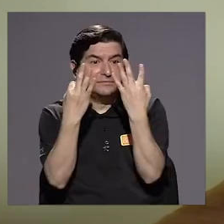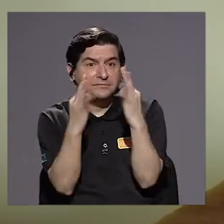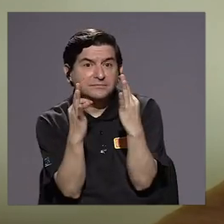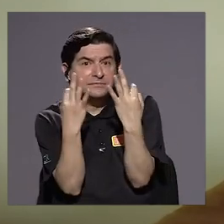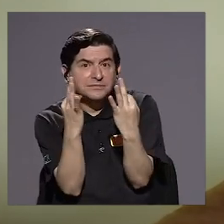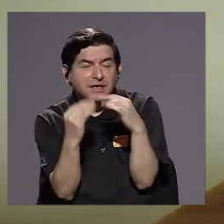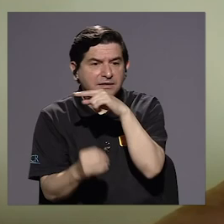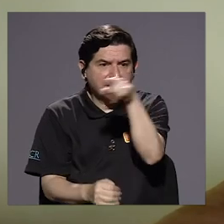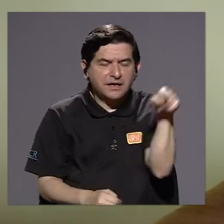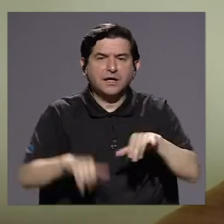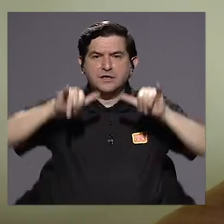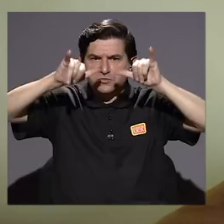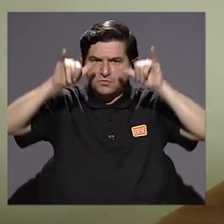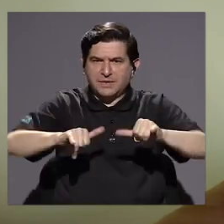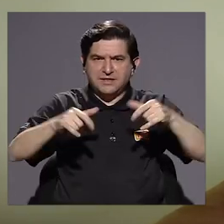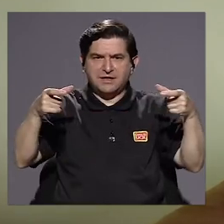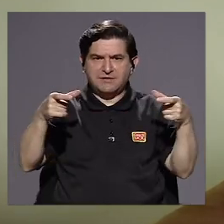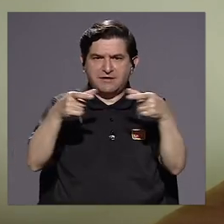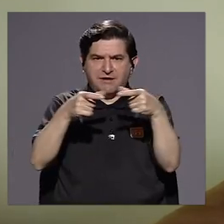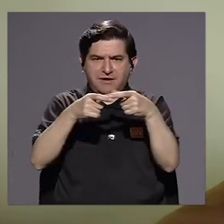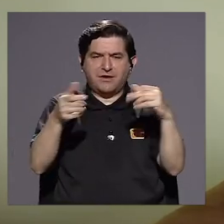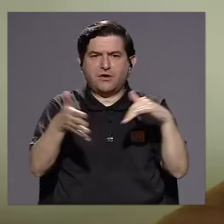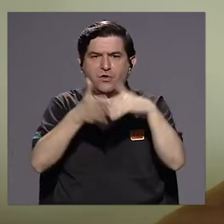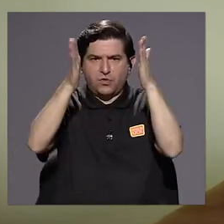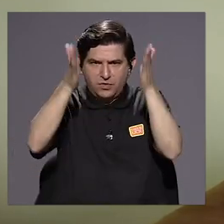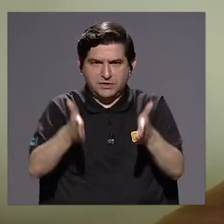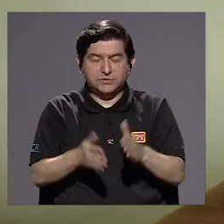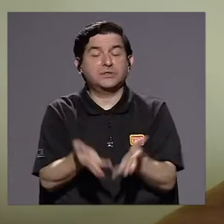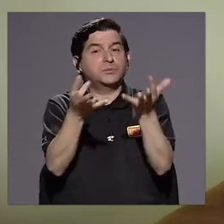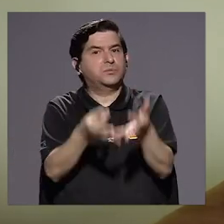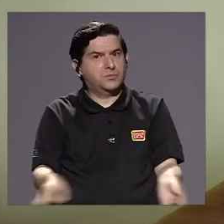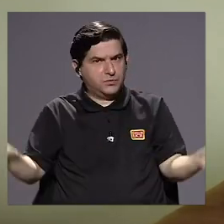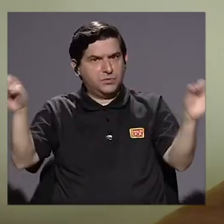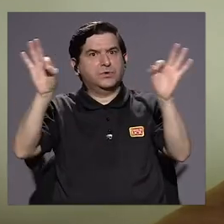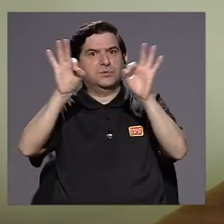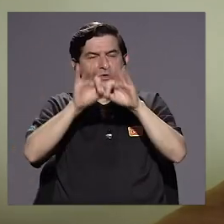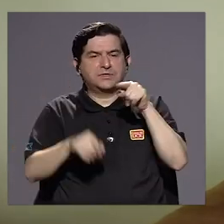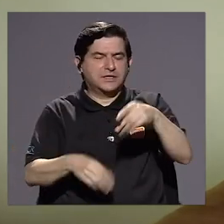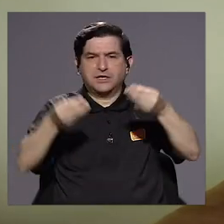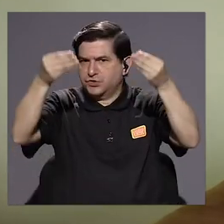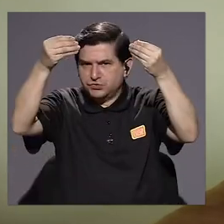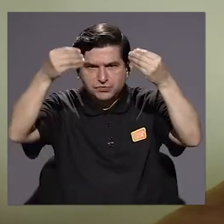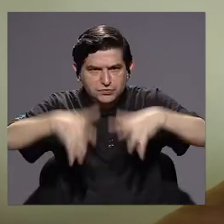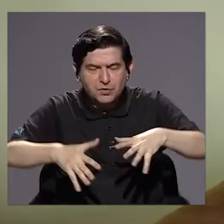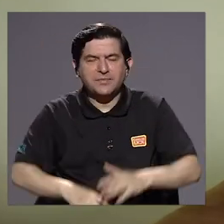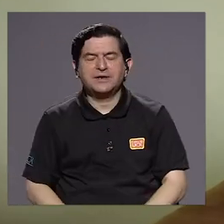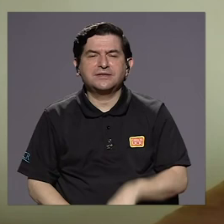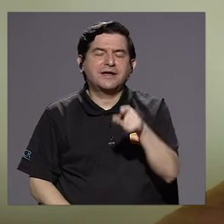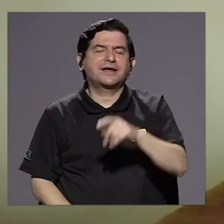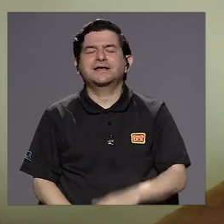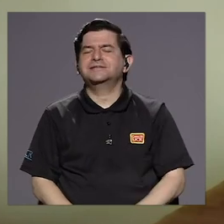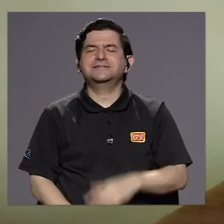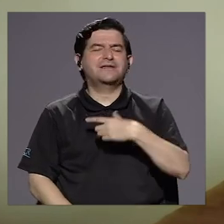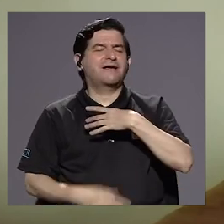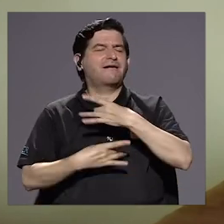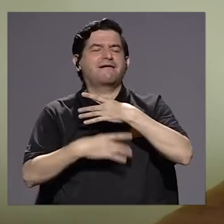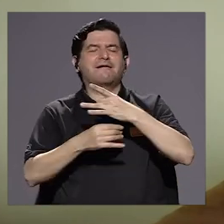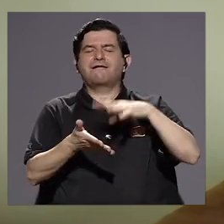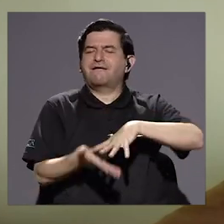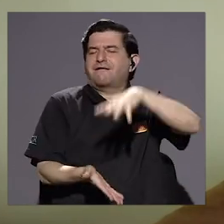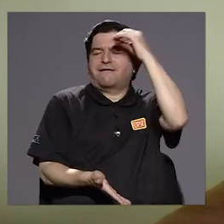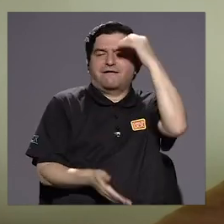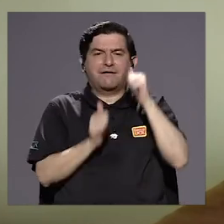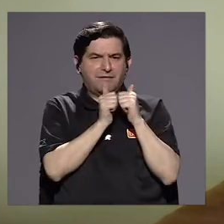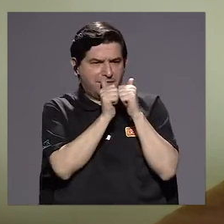poder mantener la conexión con los estudiantes que es tan importante para que no pierdan ese espíritu por aprender. El